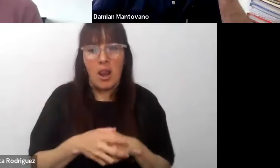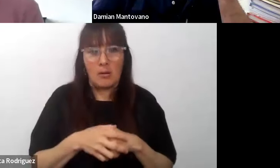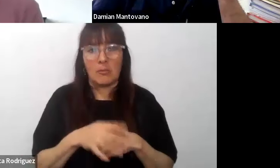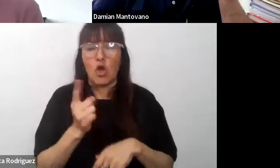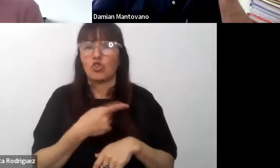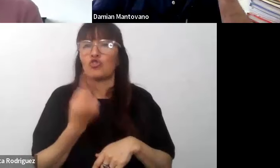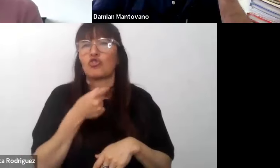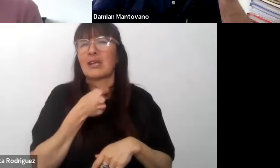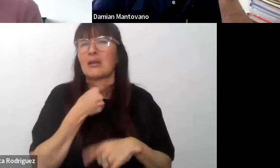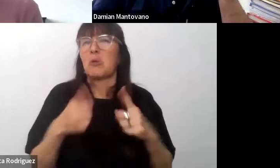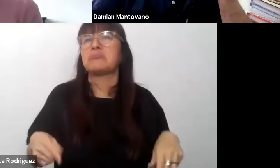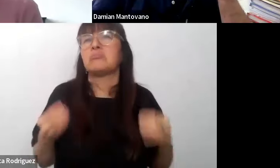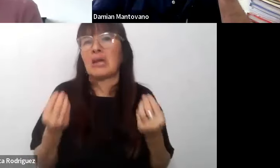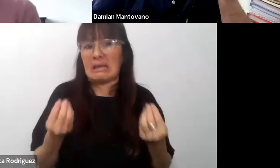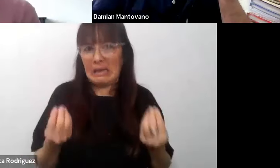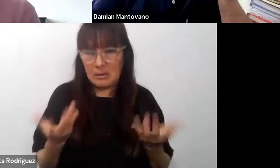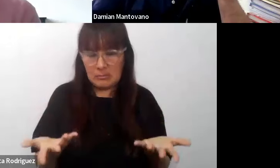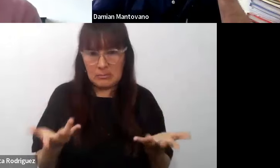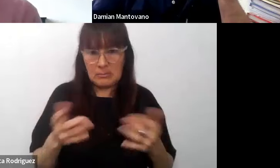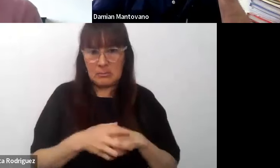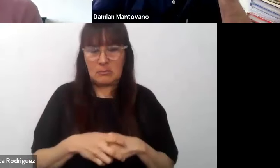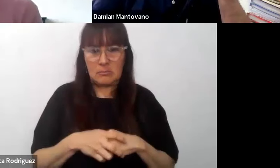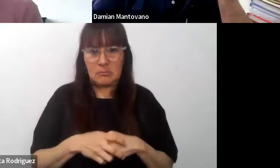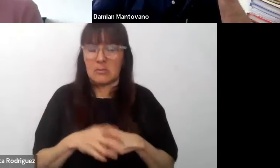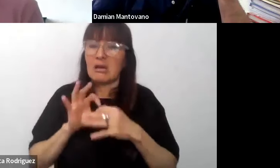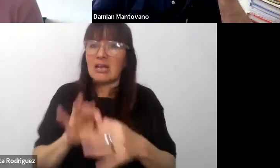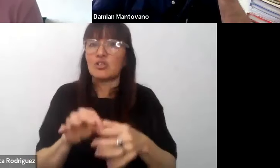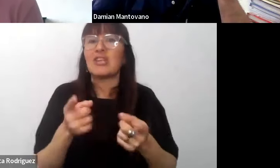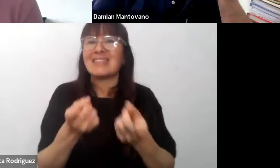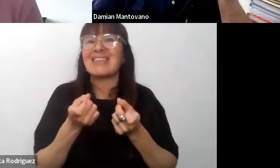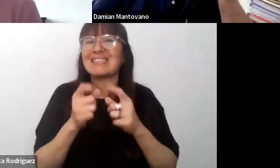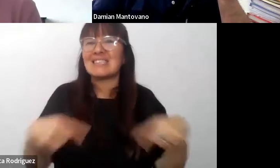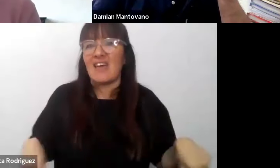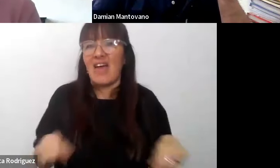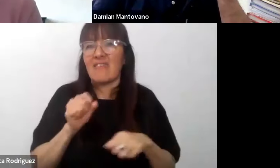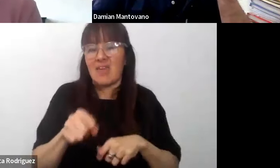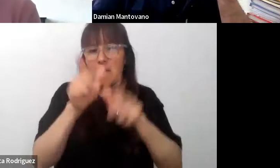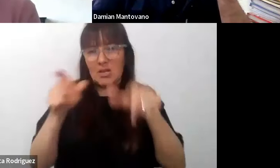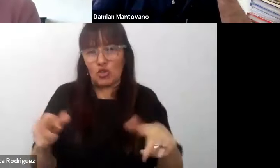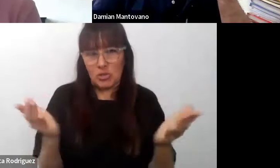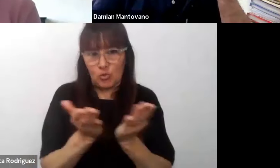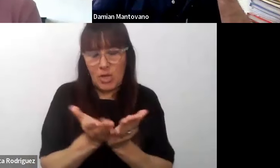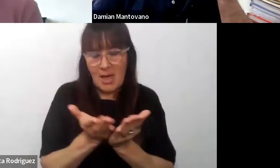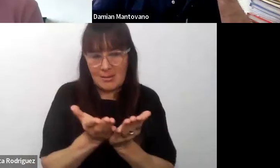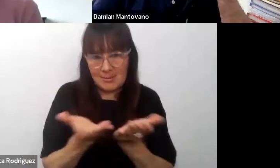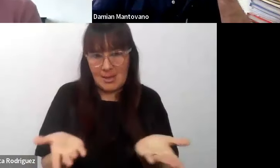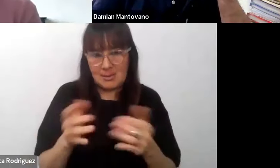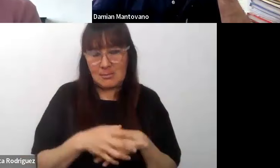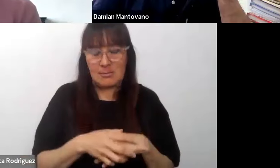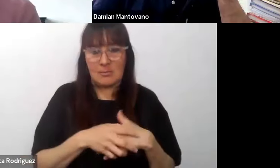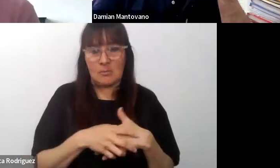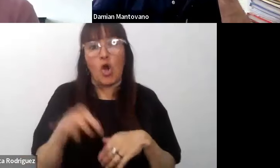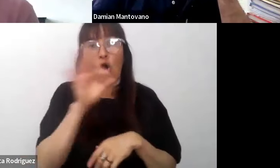queremos que queremos razonar a partir de la necesidad de los alumnos o a partir del mérito porque por lo general eso es lo que ocurre